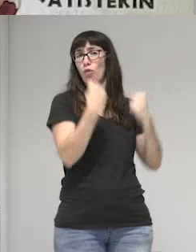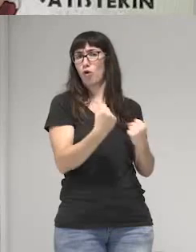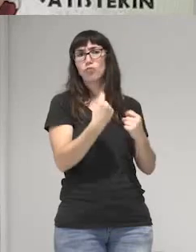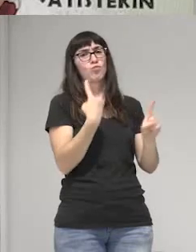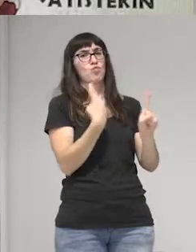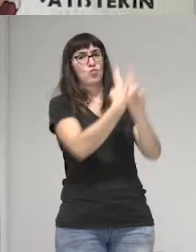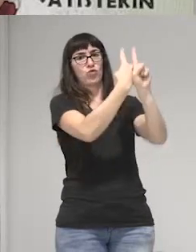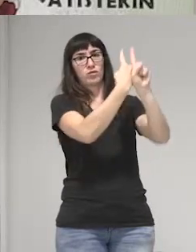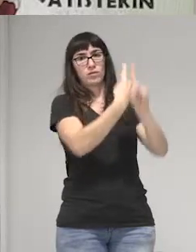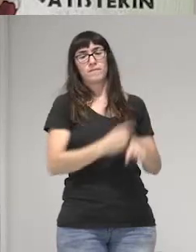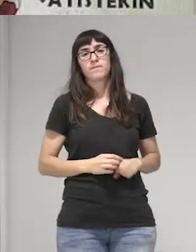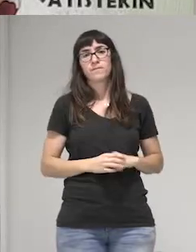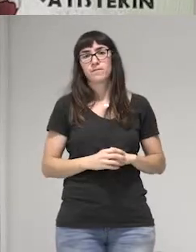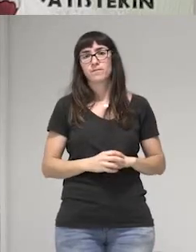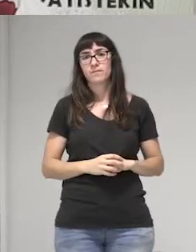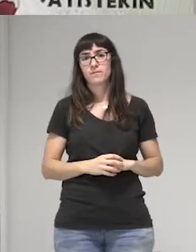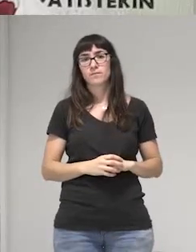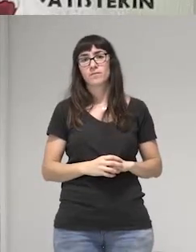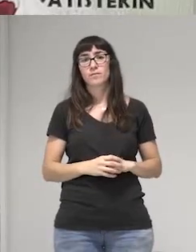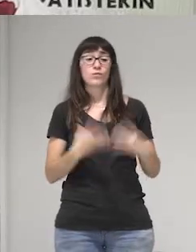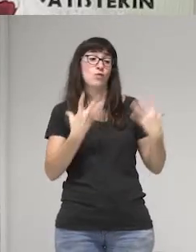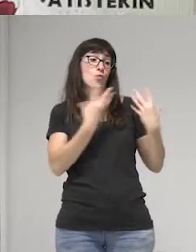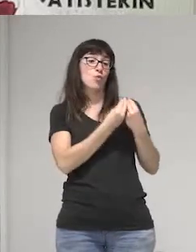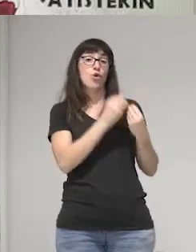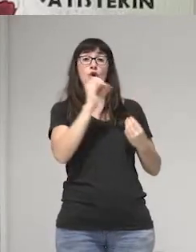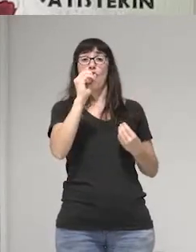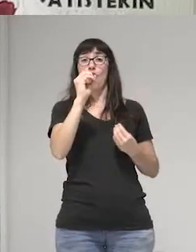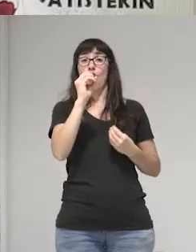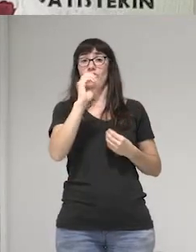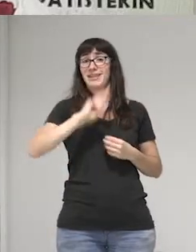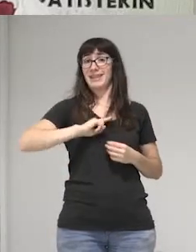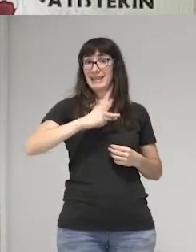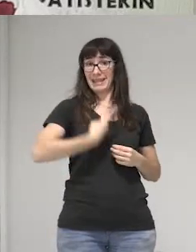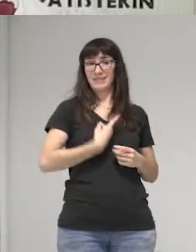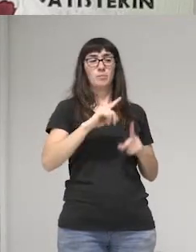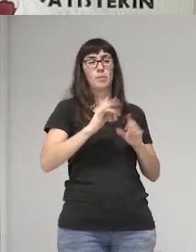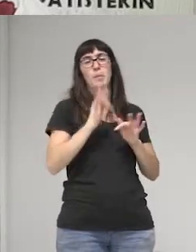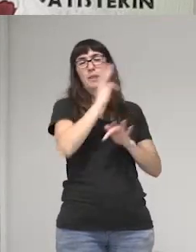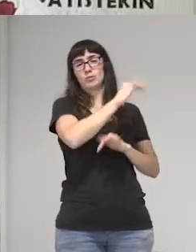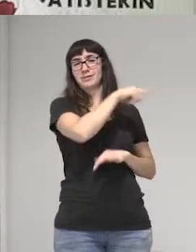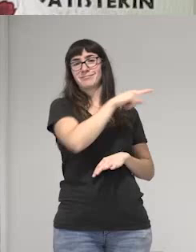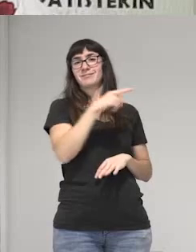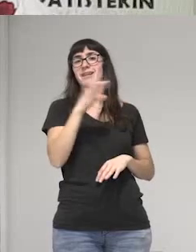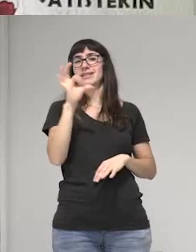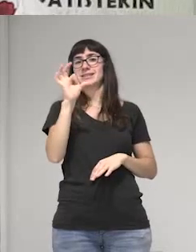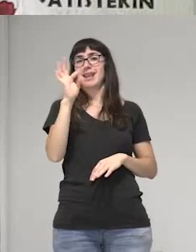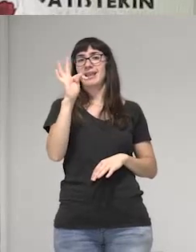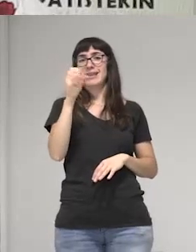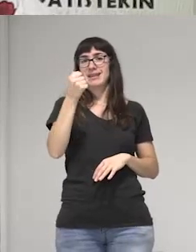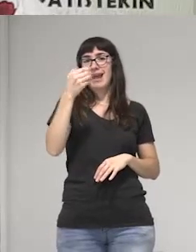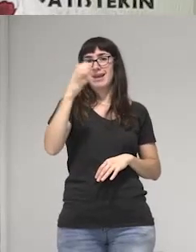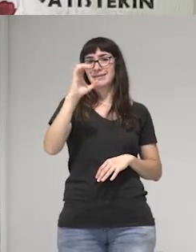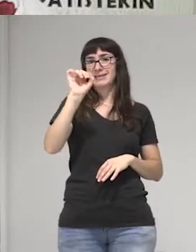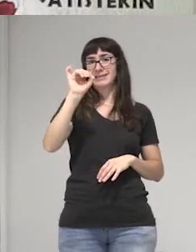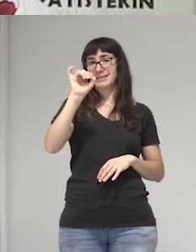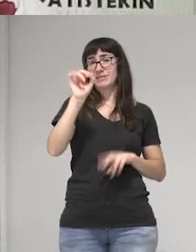Junto como trans, Stacy les compartirá la parte de lo social en esta experiencia.